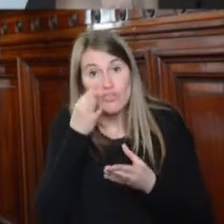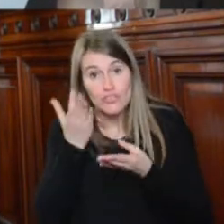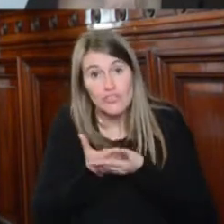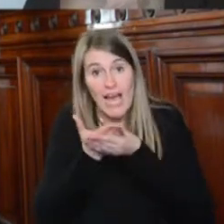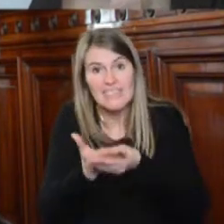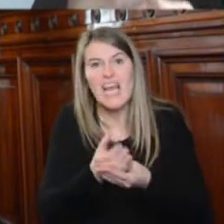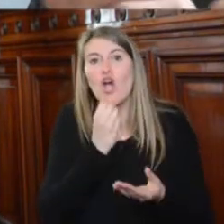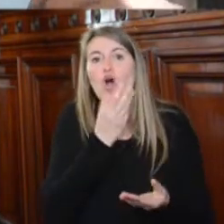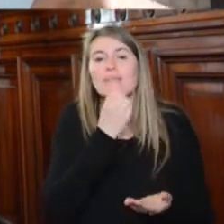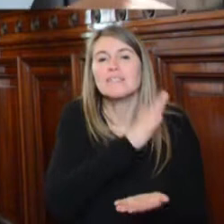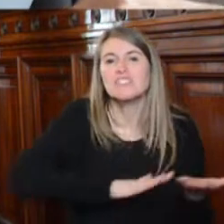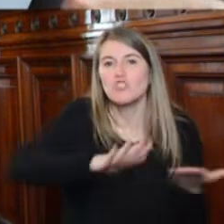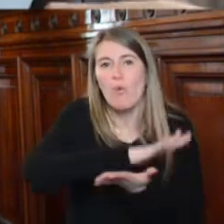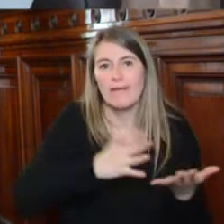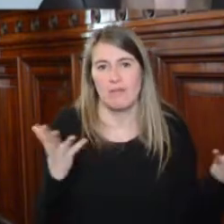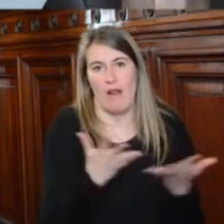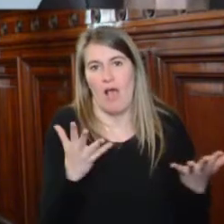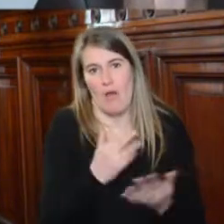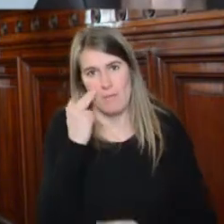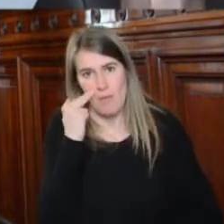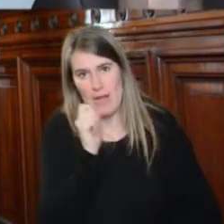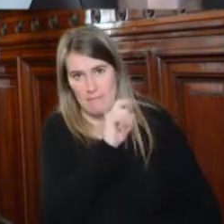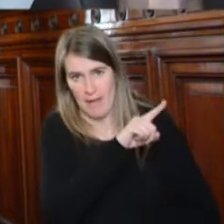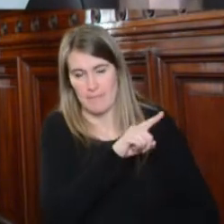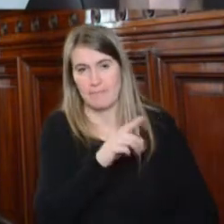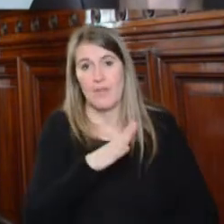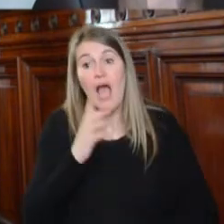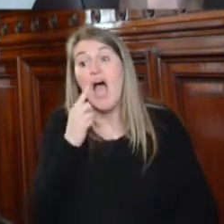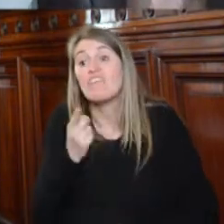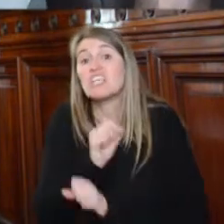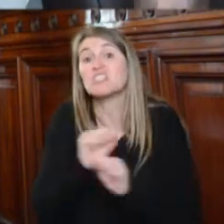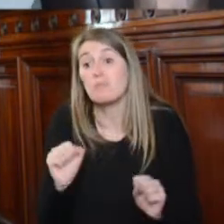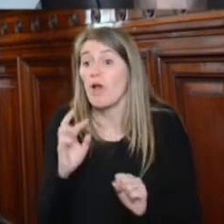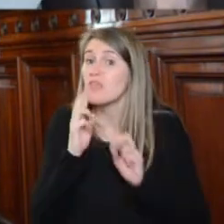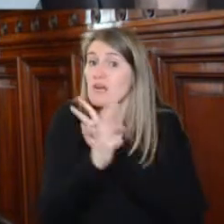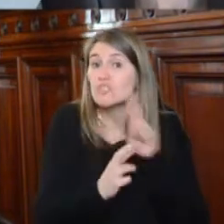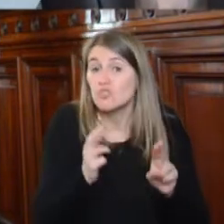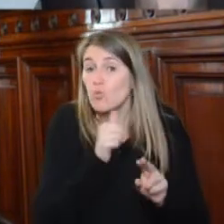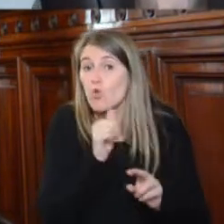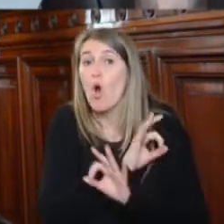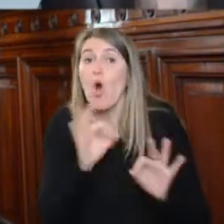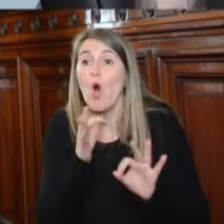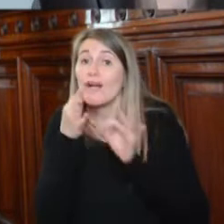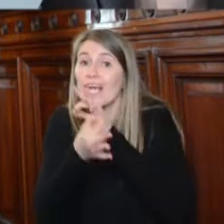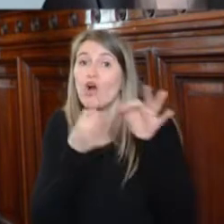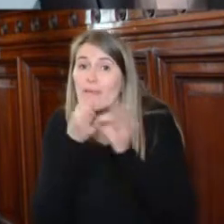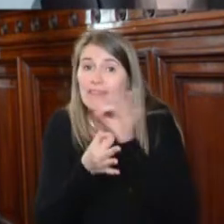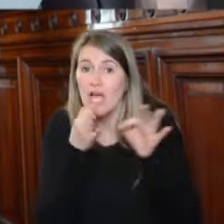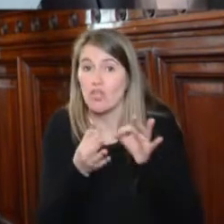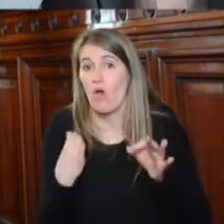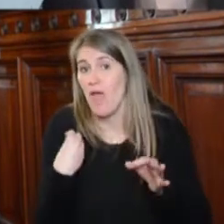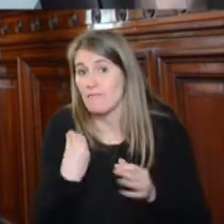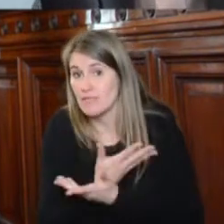situación por el que estamos atravesando a fin de que se tomen las medidas y o se formulen las recomendaciones que estimen Menester